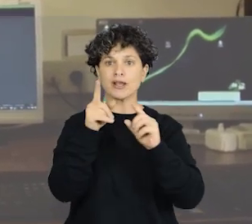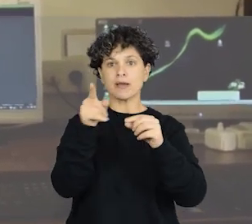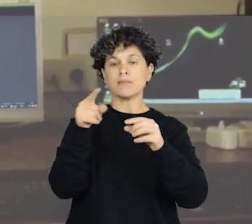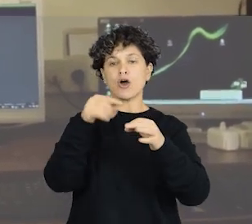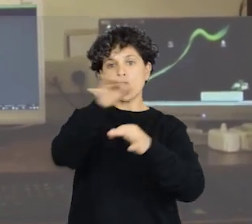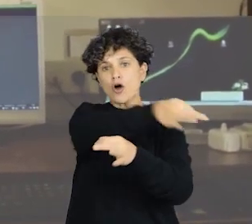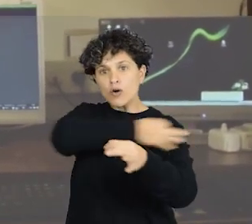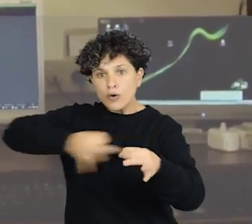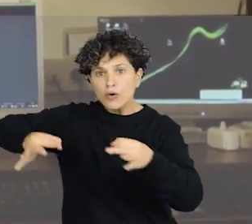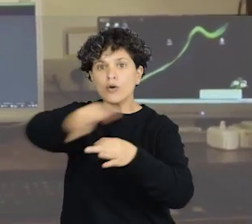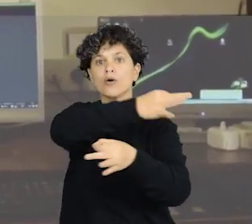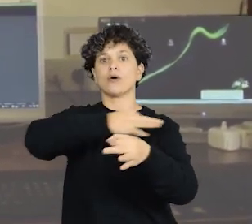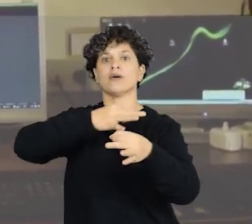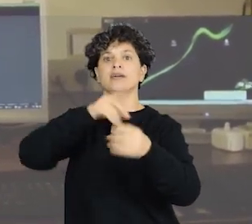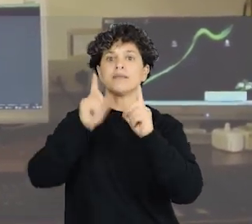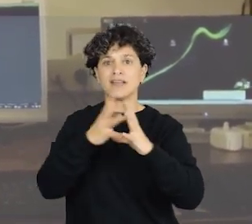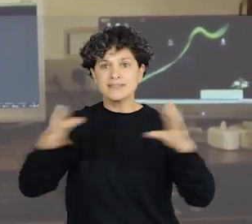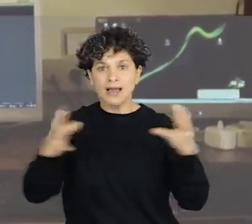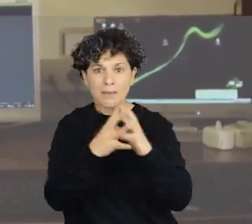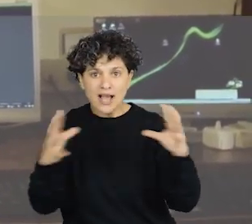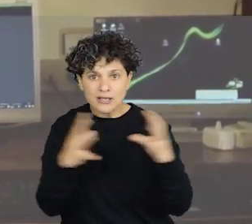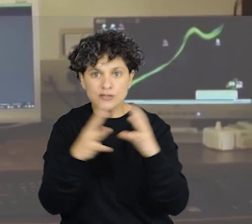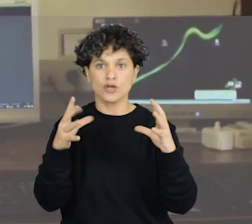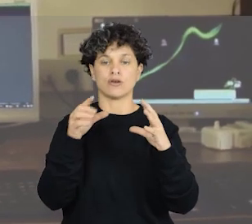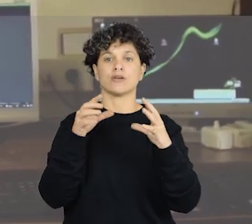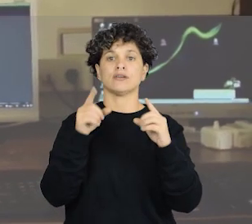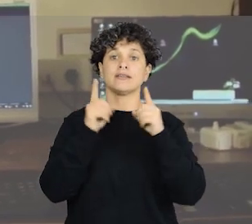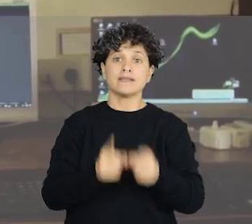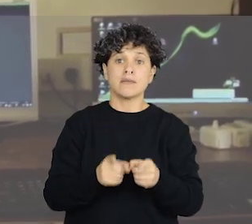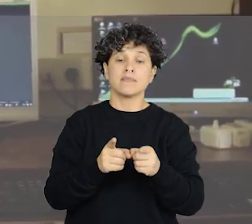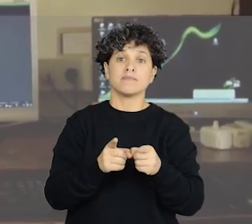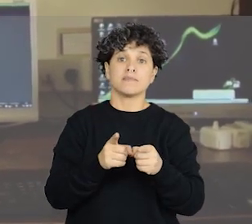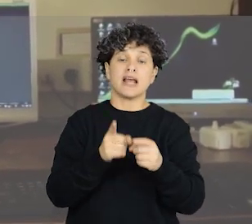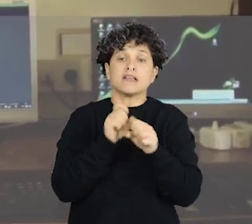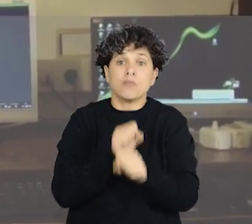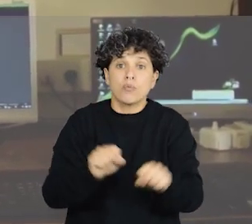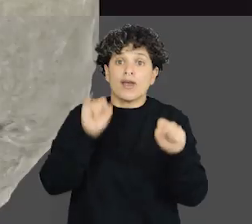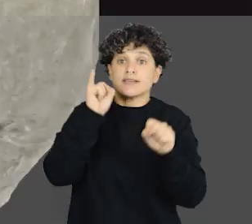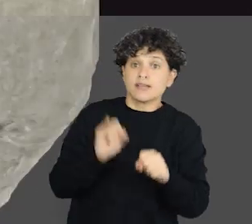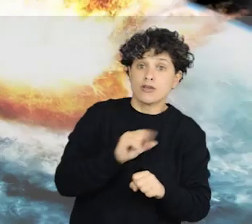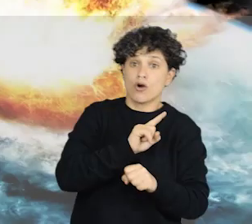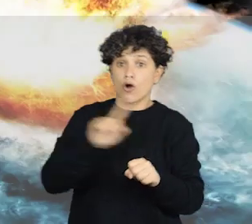y las posibilidades, en definitiva, de que este objeto pueda llegar a impactar contra nuestro planeta.